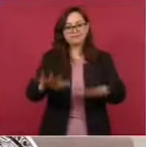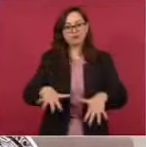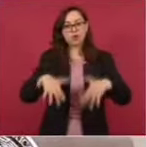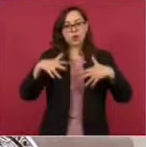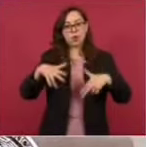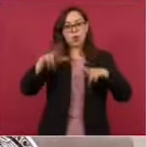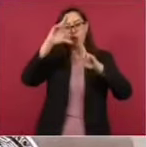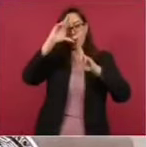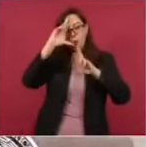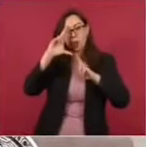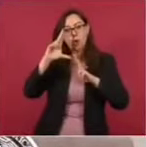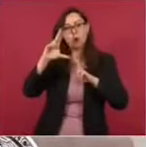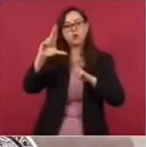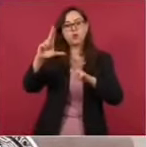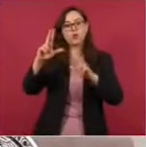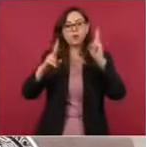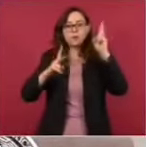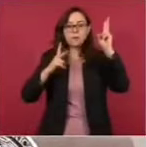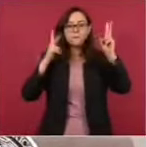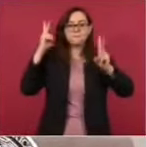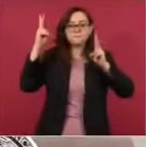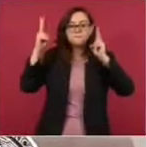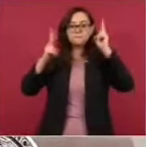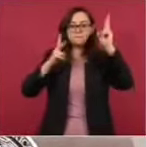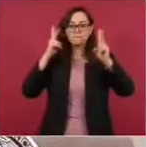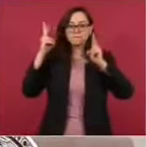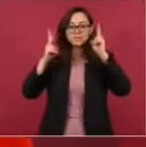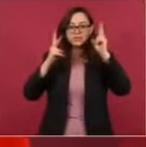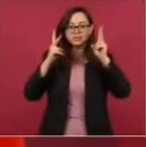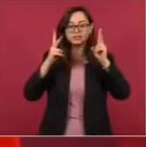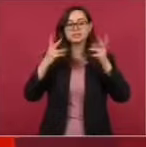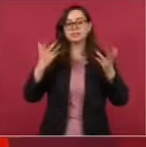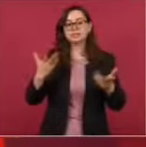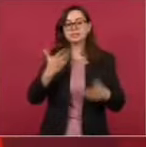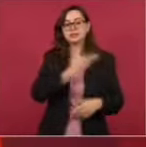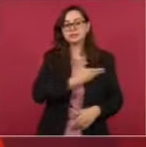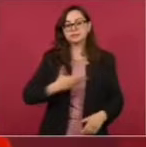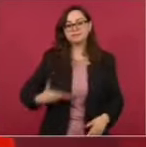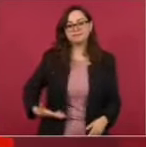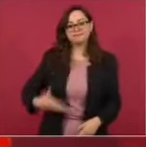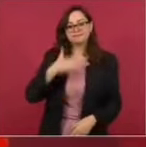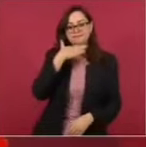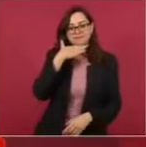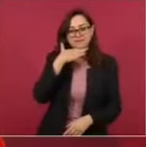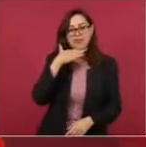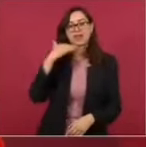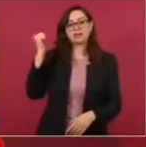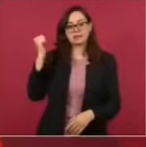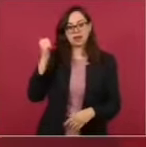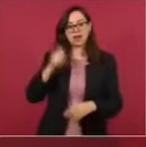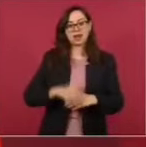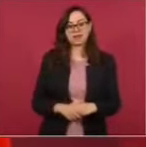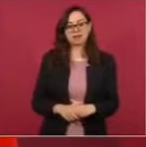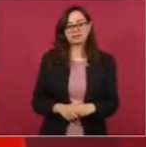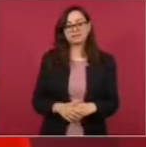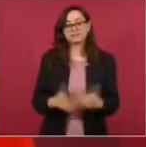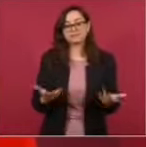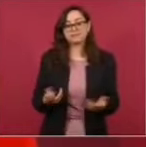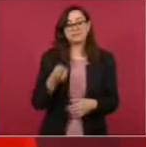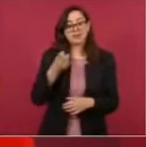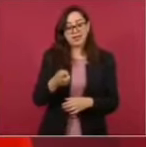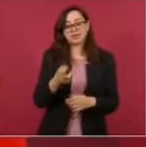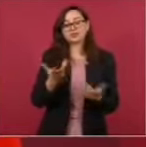motivo de la visita del presidente de la República Federal de Alemania. En el acto protocolario,